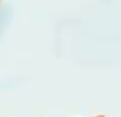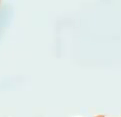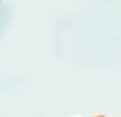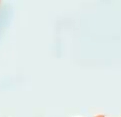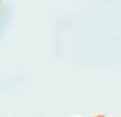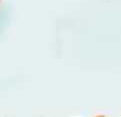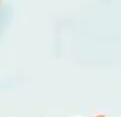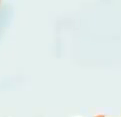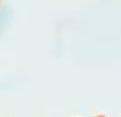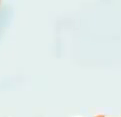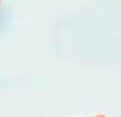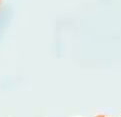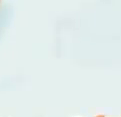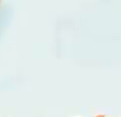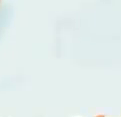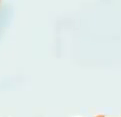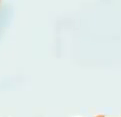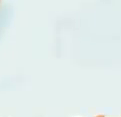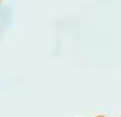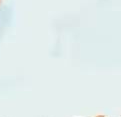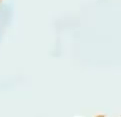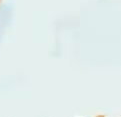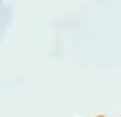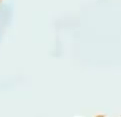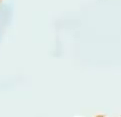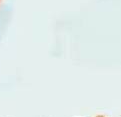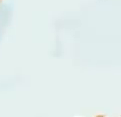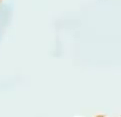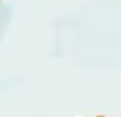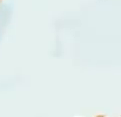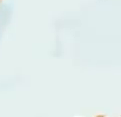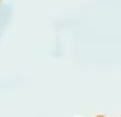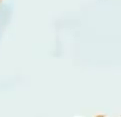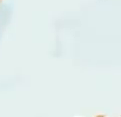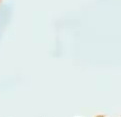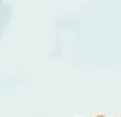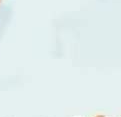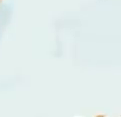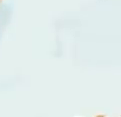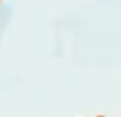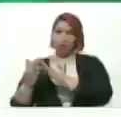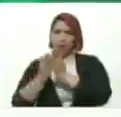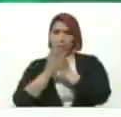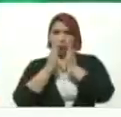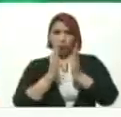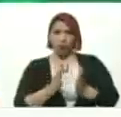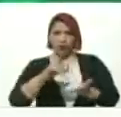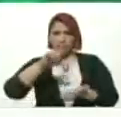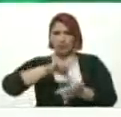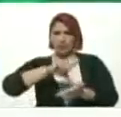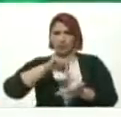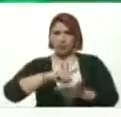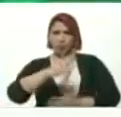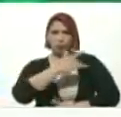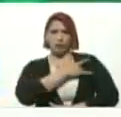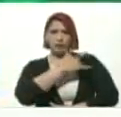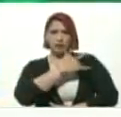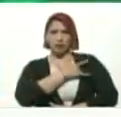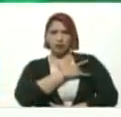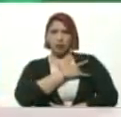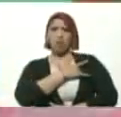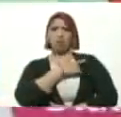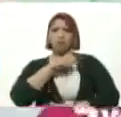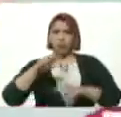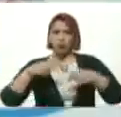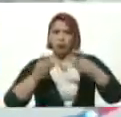Escuela Fuente de liderazgo Y encuentro comunal La escuela El liceo La universidad Fuente de